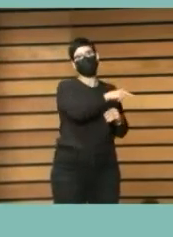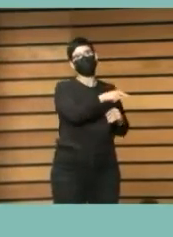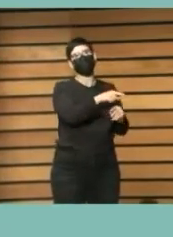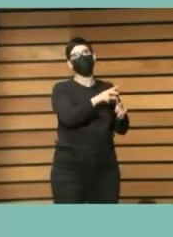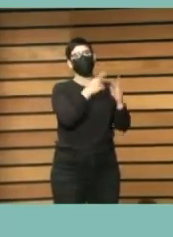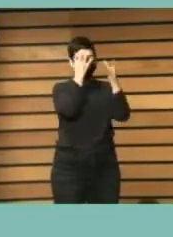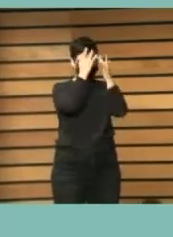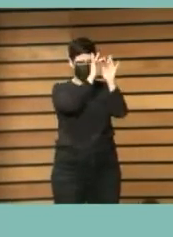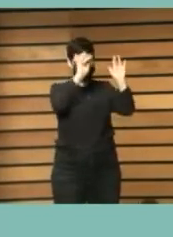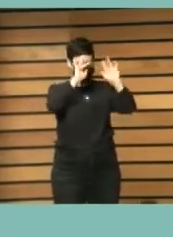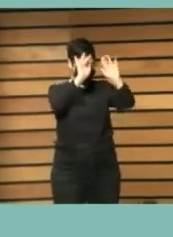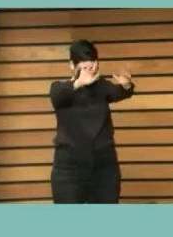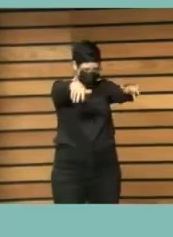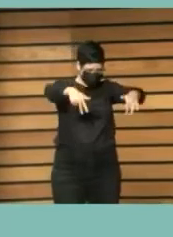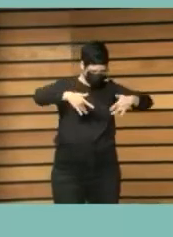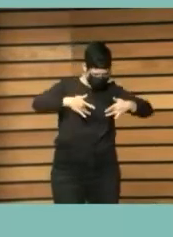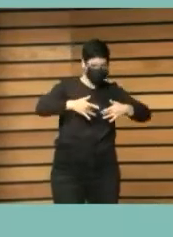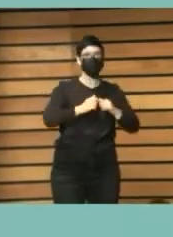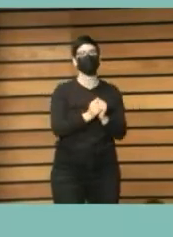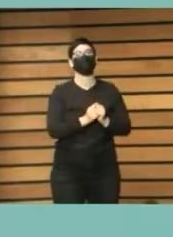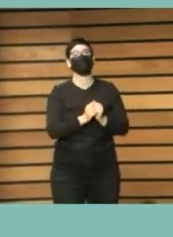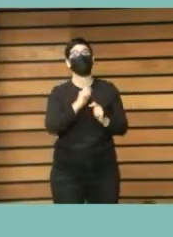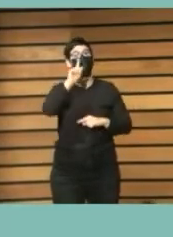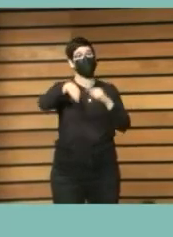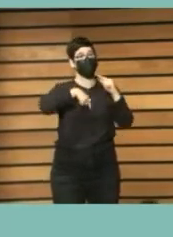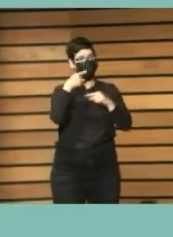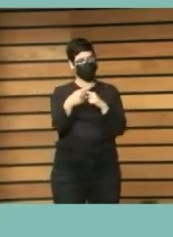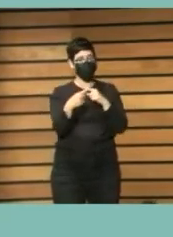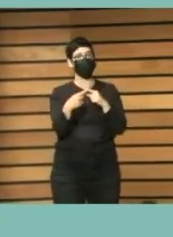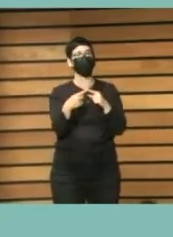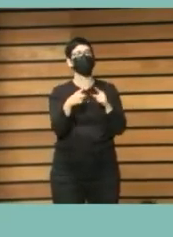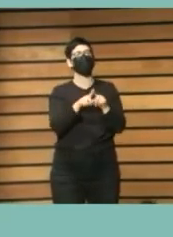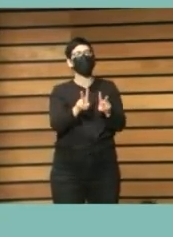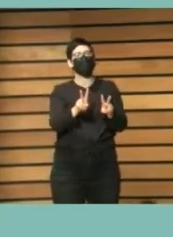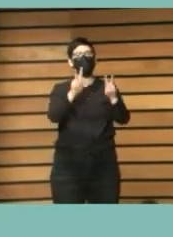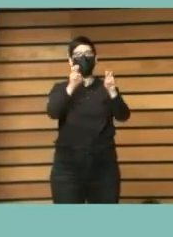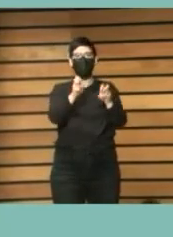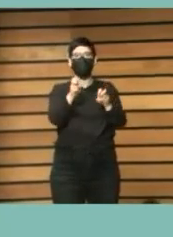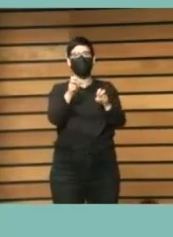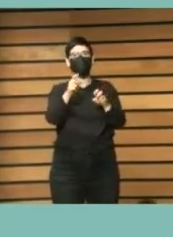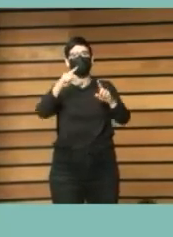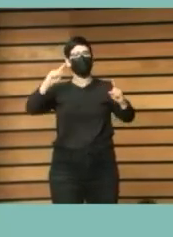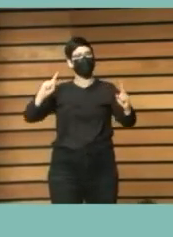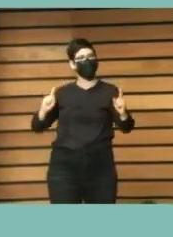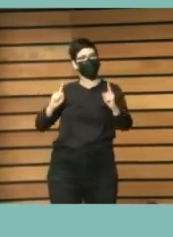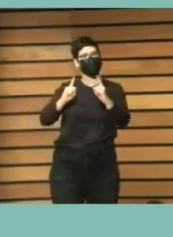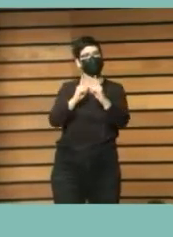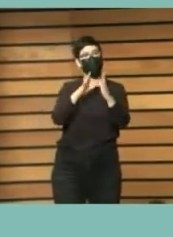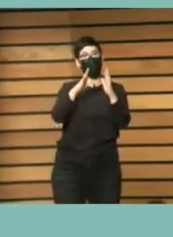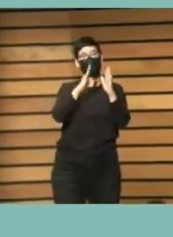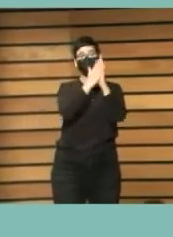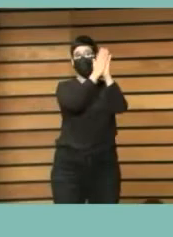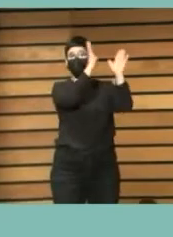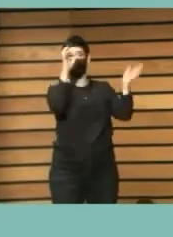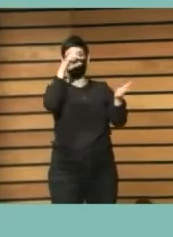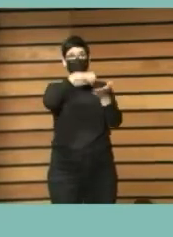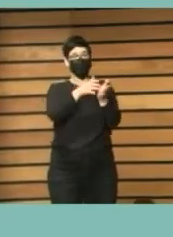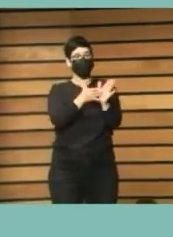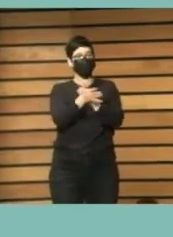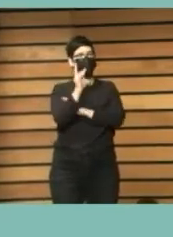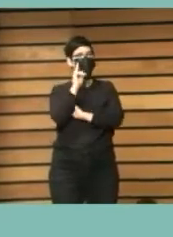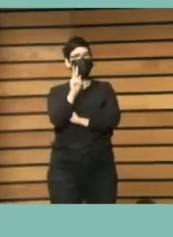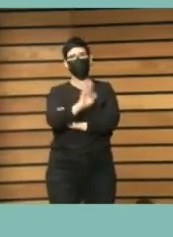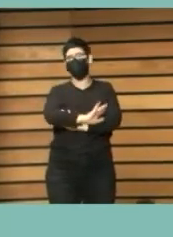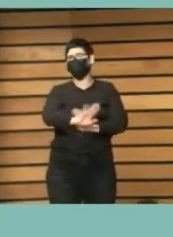adentro en primer lugar y luego precisar que el acercamiento a las bibliotecas no era un acercamiento instrumental digamos no era solo ver las